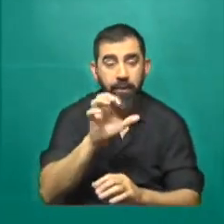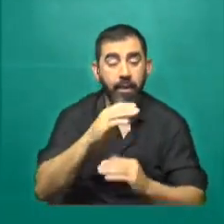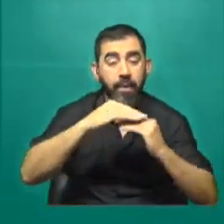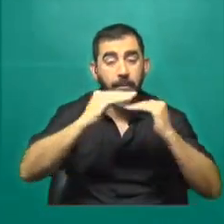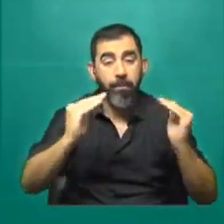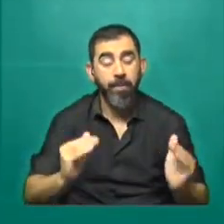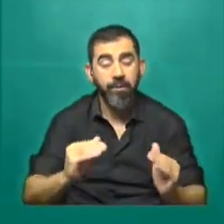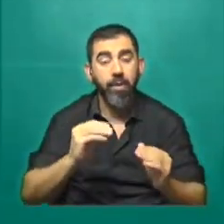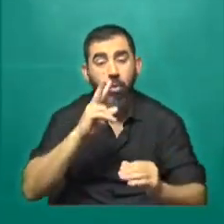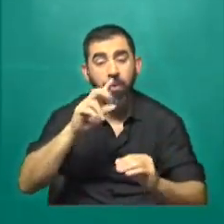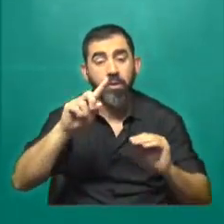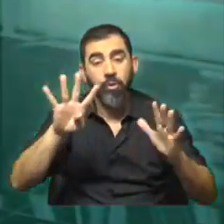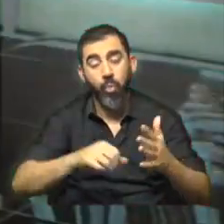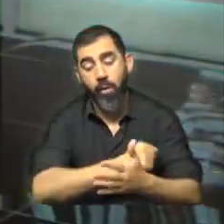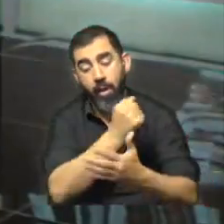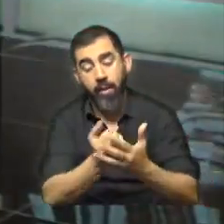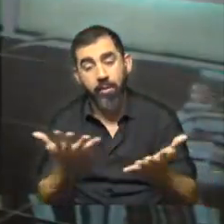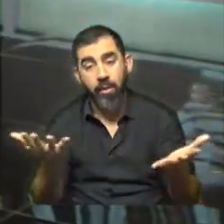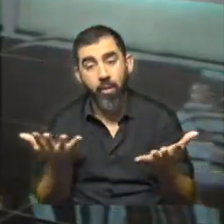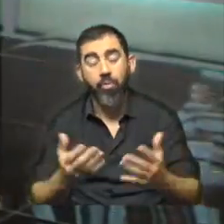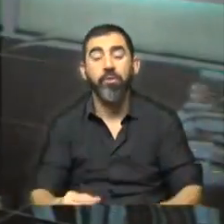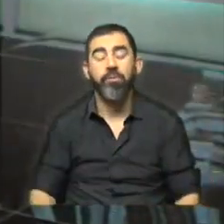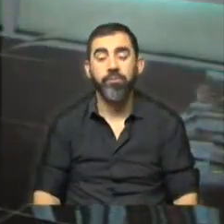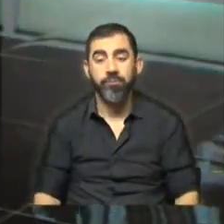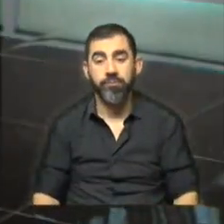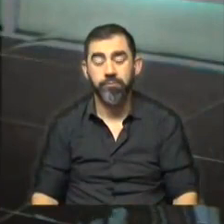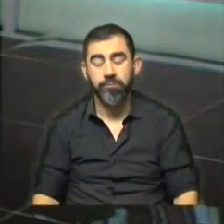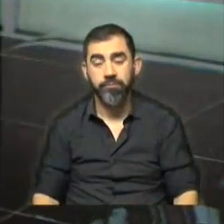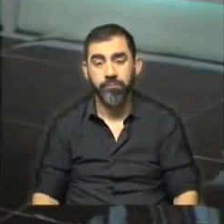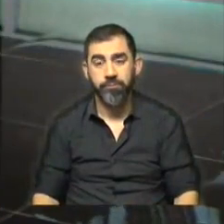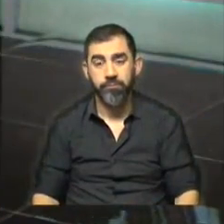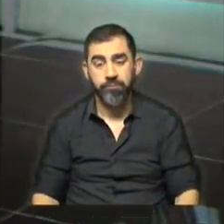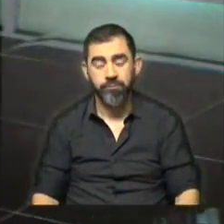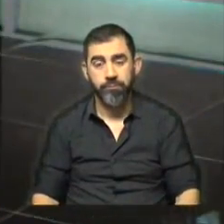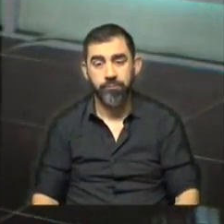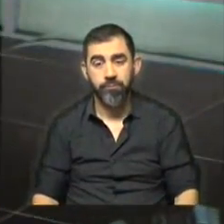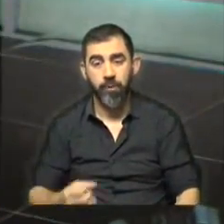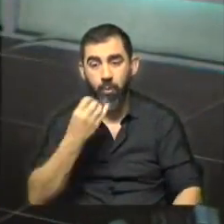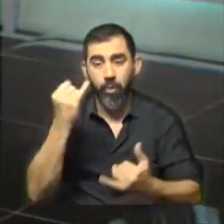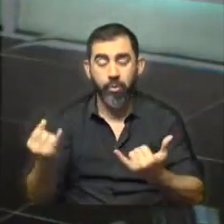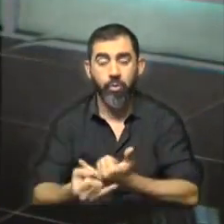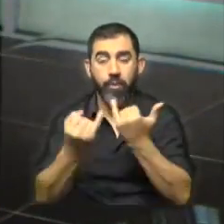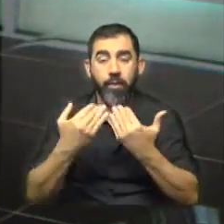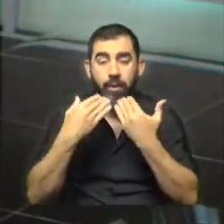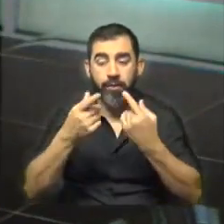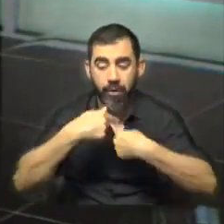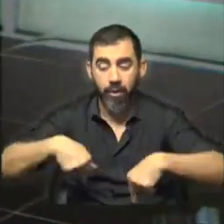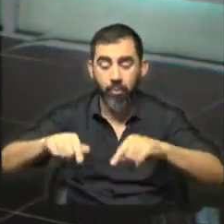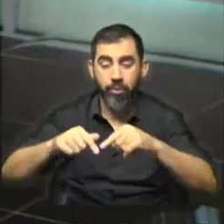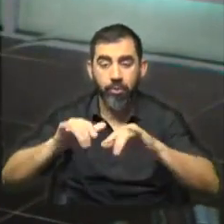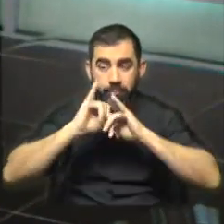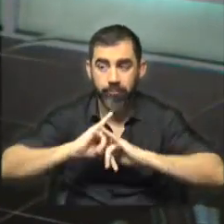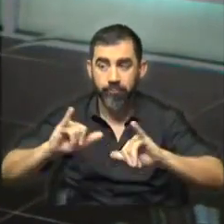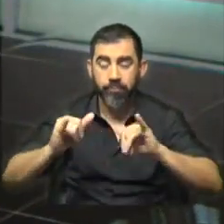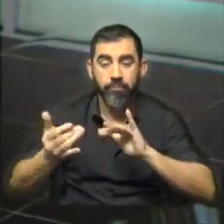el año 2019. Estela, gracias por aceptar nuestra invitación. ¿Qué tal? Buenos días y gracias a ustedes por darnos esta